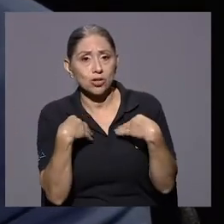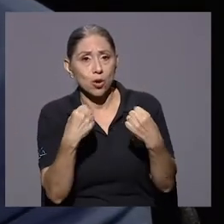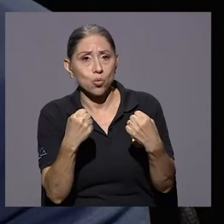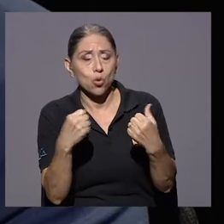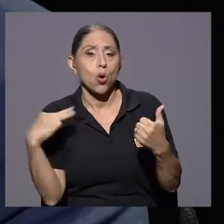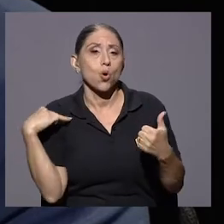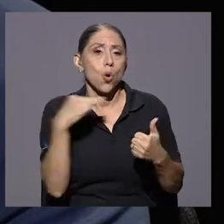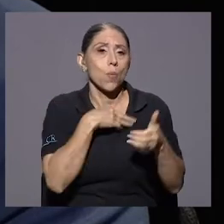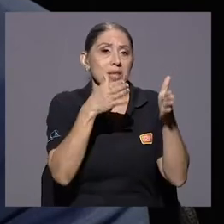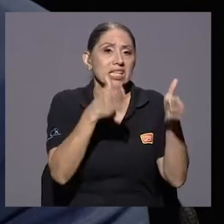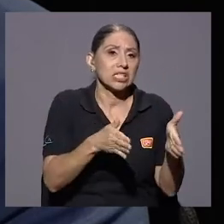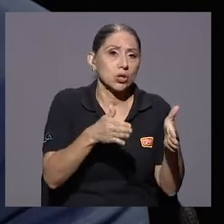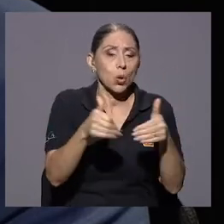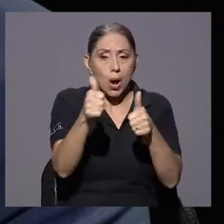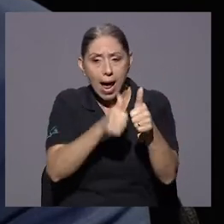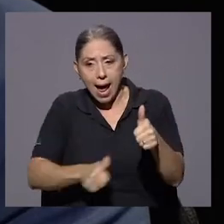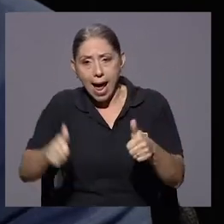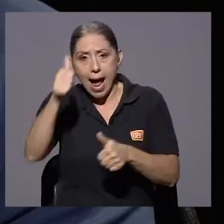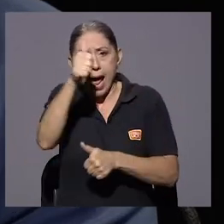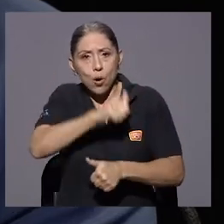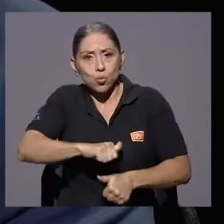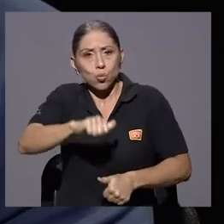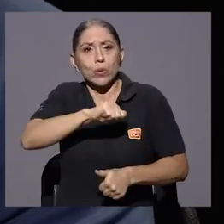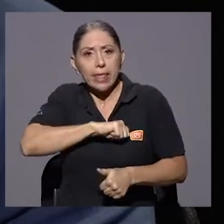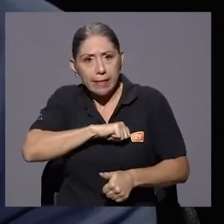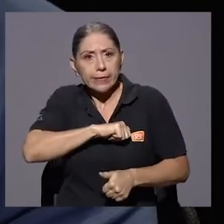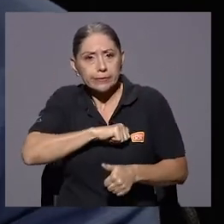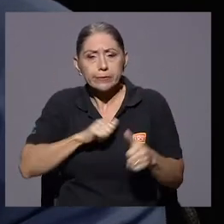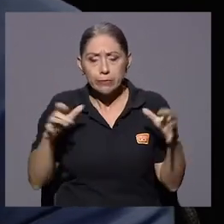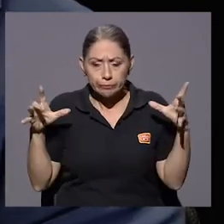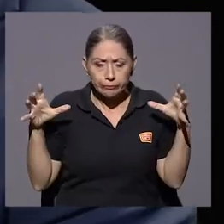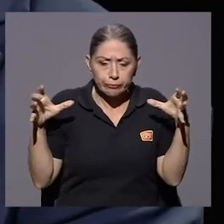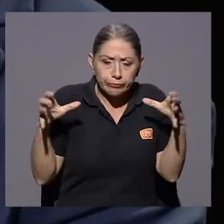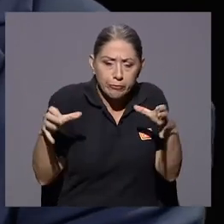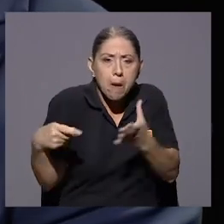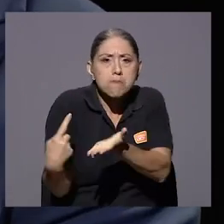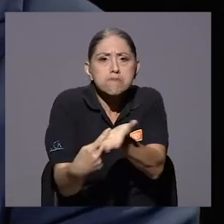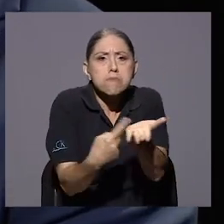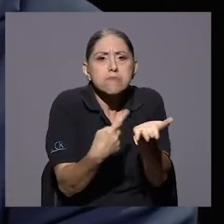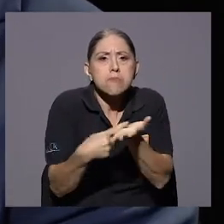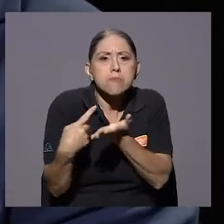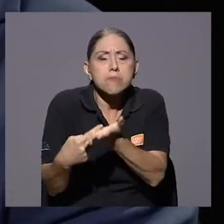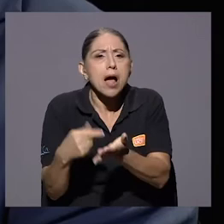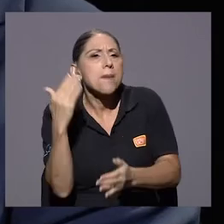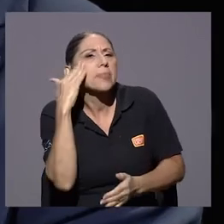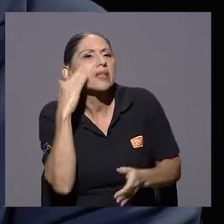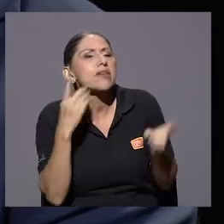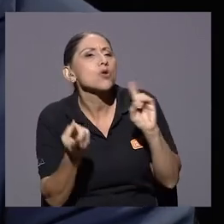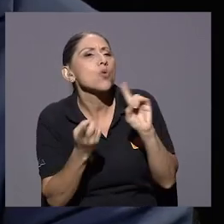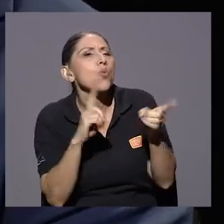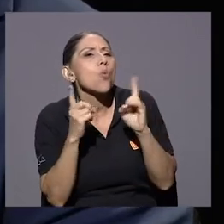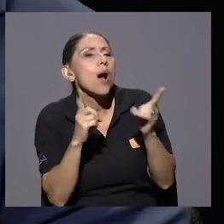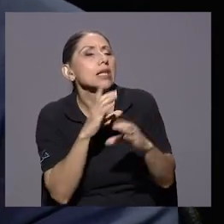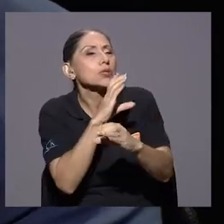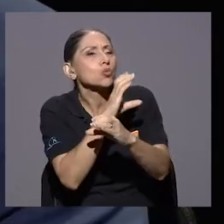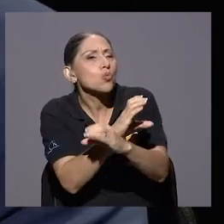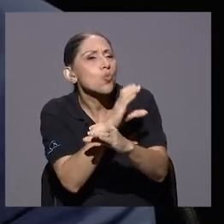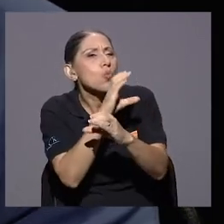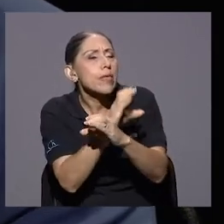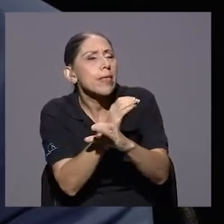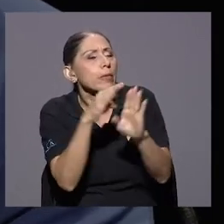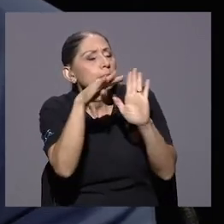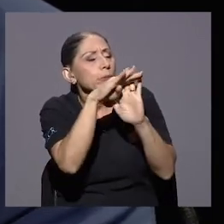ministro, o las altas autoridades institucionales, precisamente, para ver cuáles iban a ser los protocolos, conocer los protocolos de atención